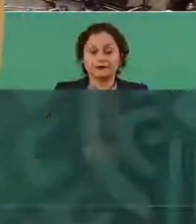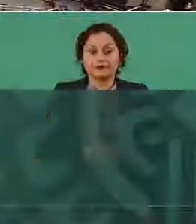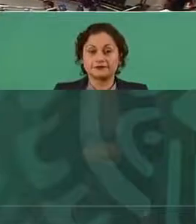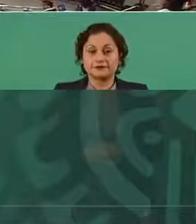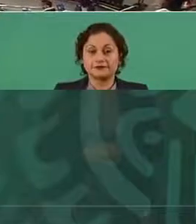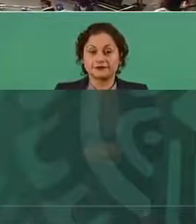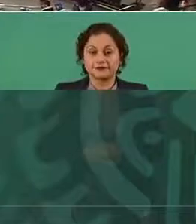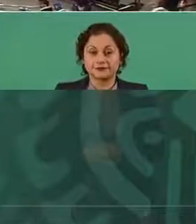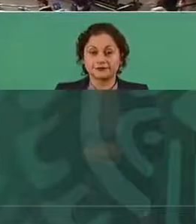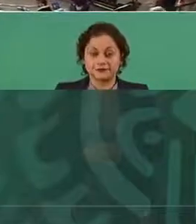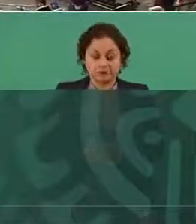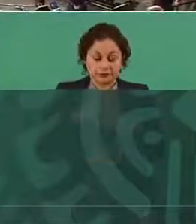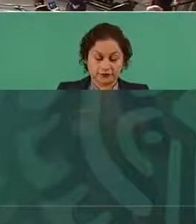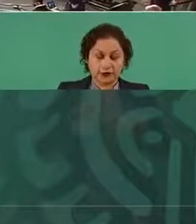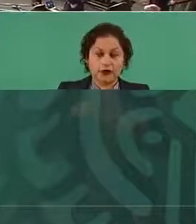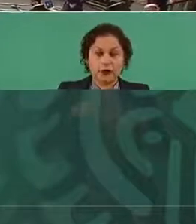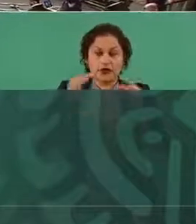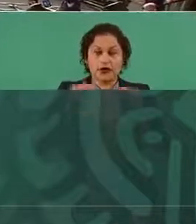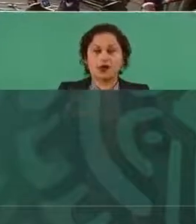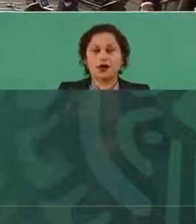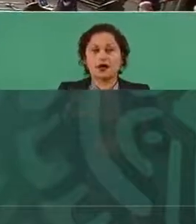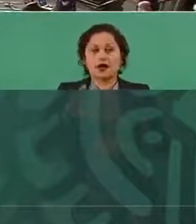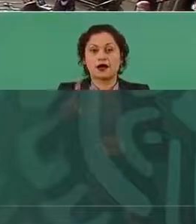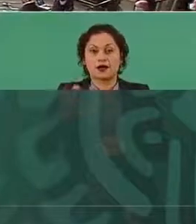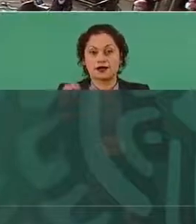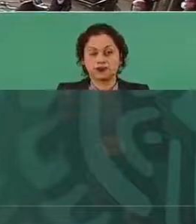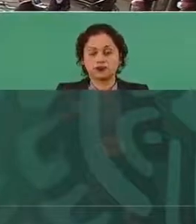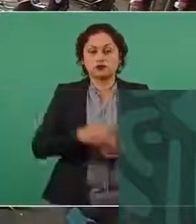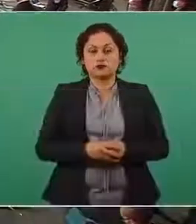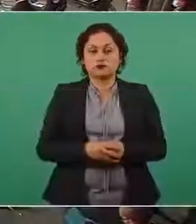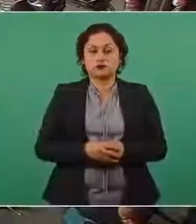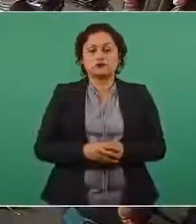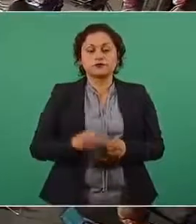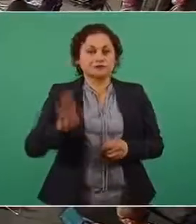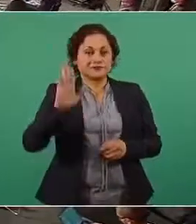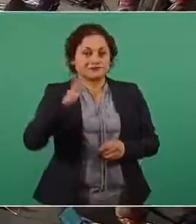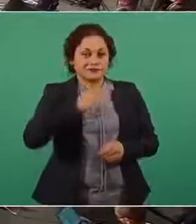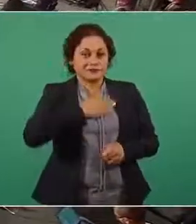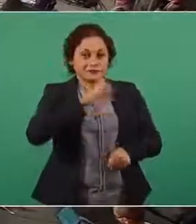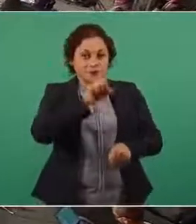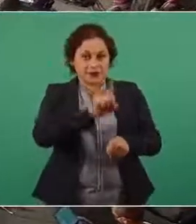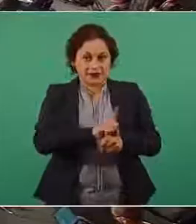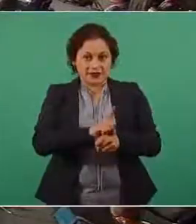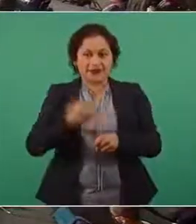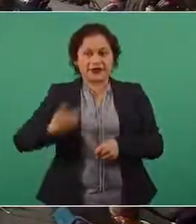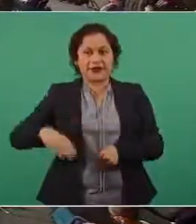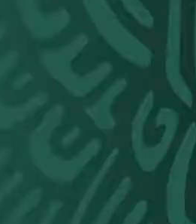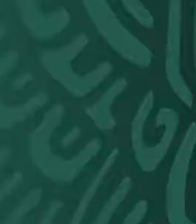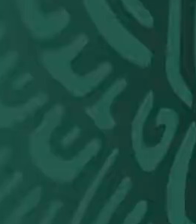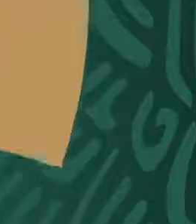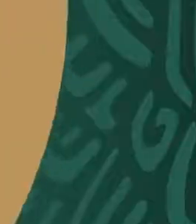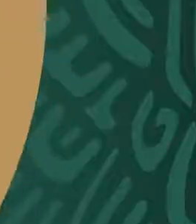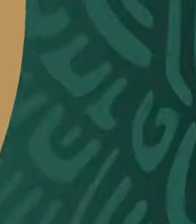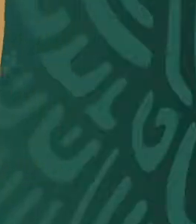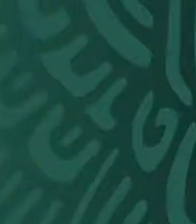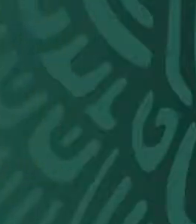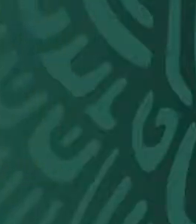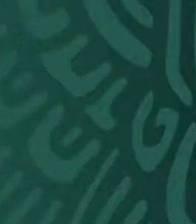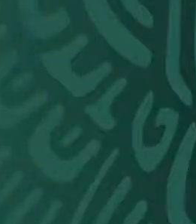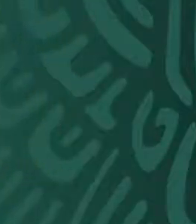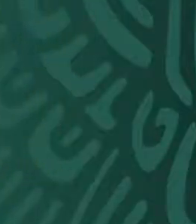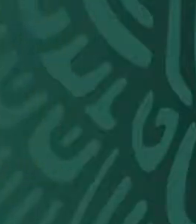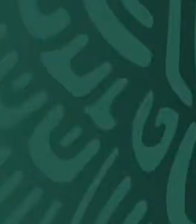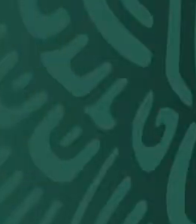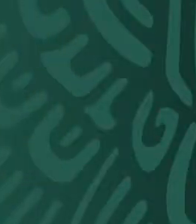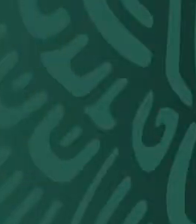El presidente López Obrador reveló que el pasado primero de junio se rompió récord en el número de vacunados en un día.